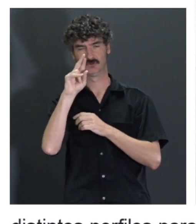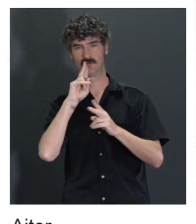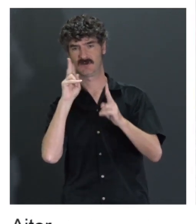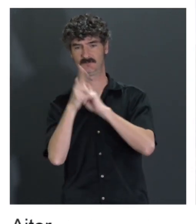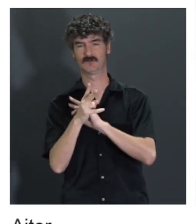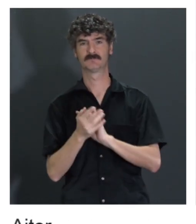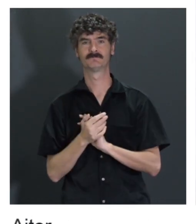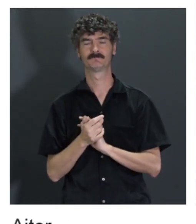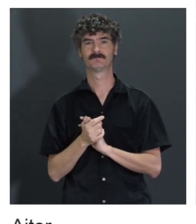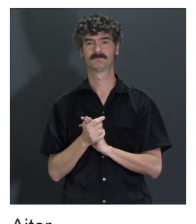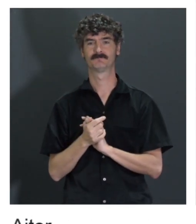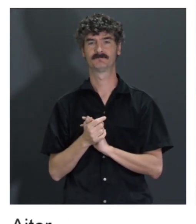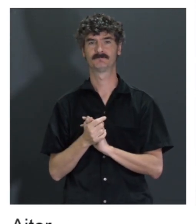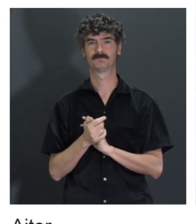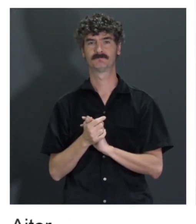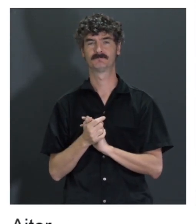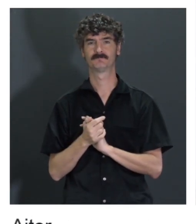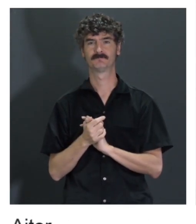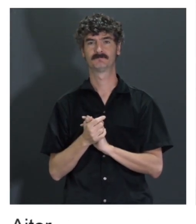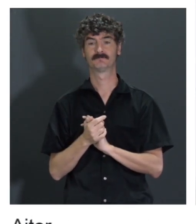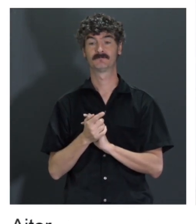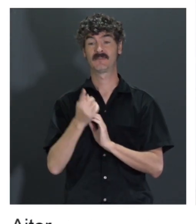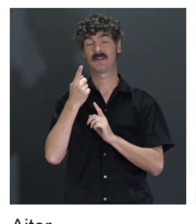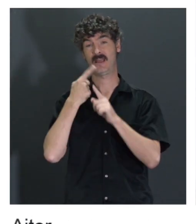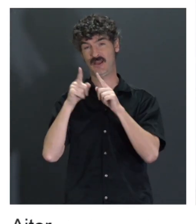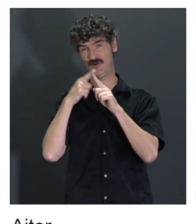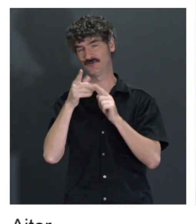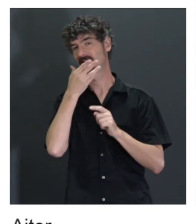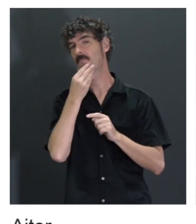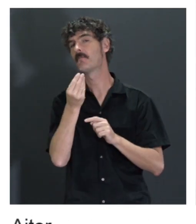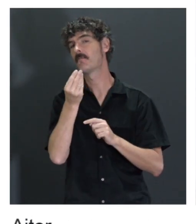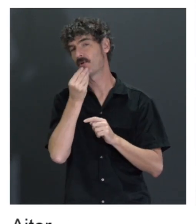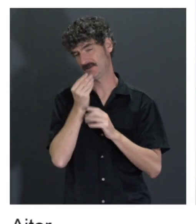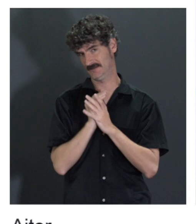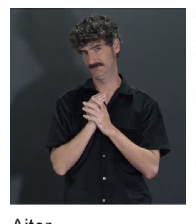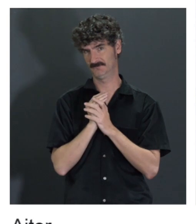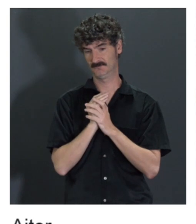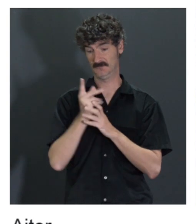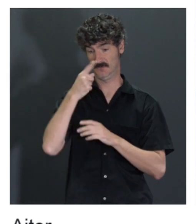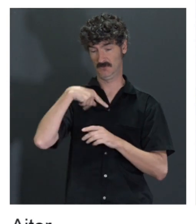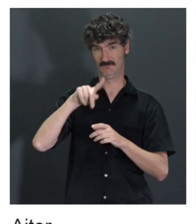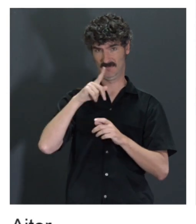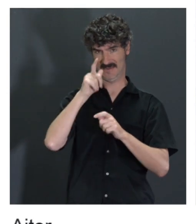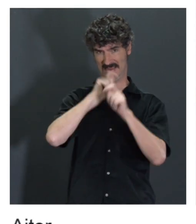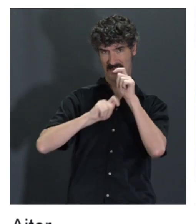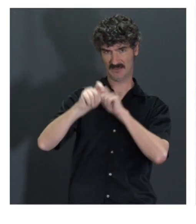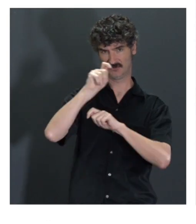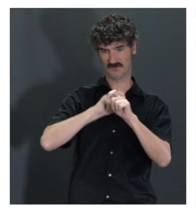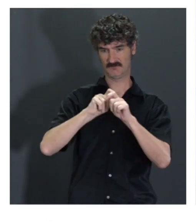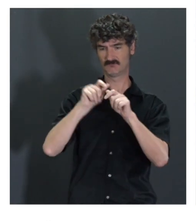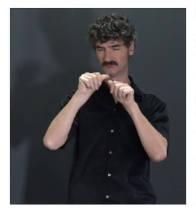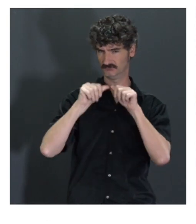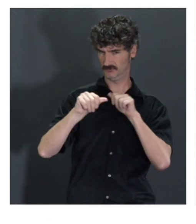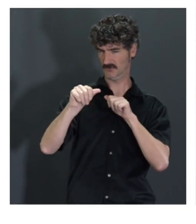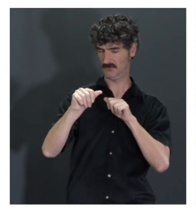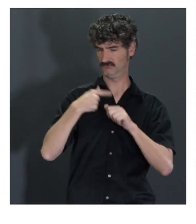a ver, la parte bonita, vamos a decirlo así, de nuestra asociación es que ya desde el principio nacimos